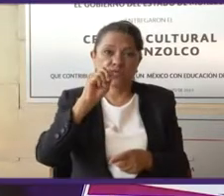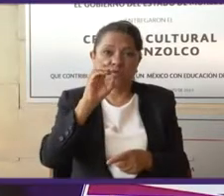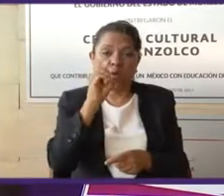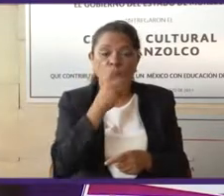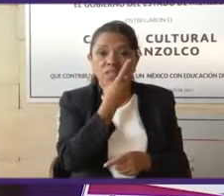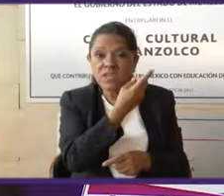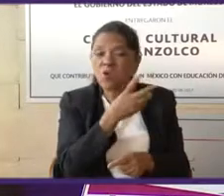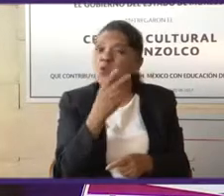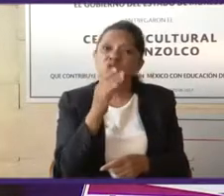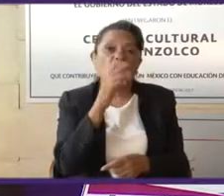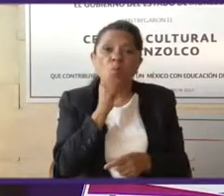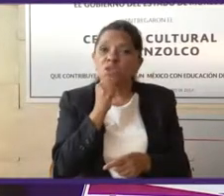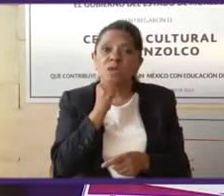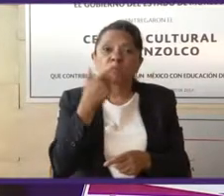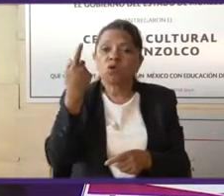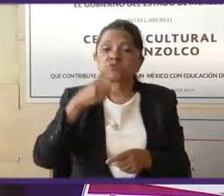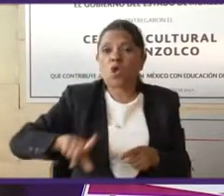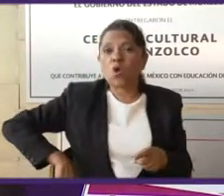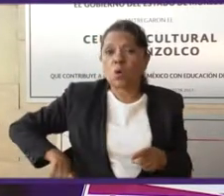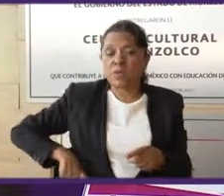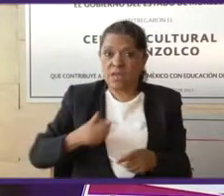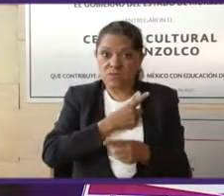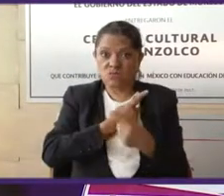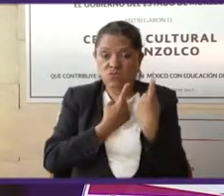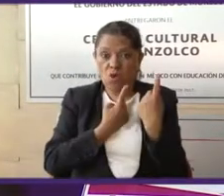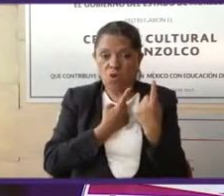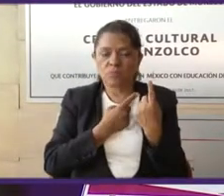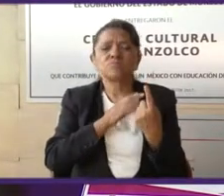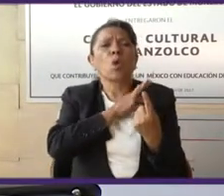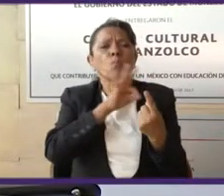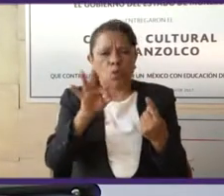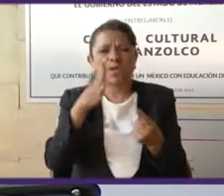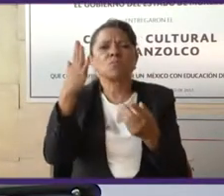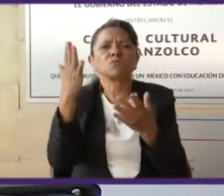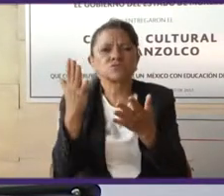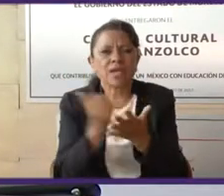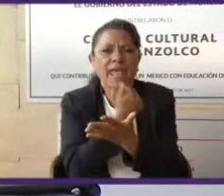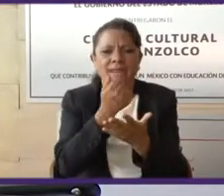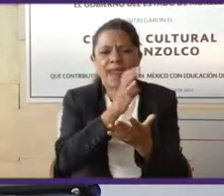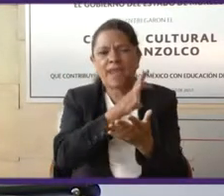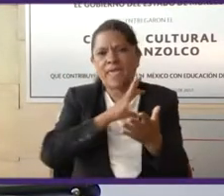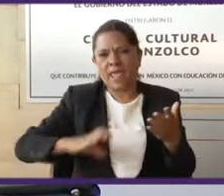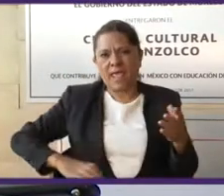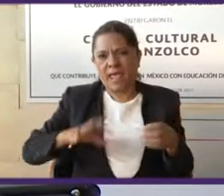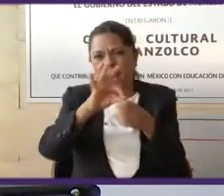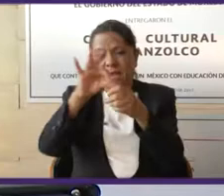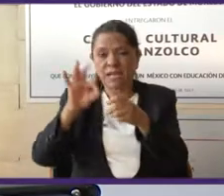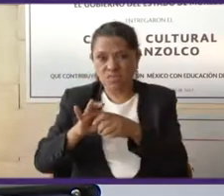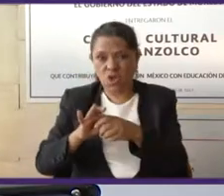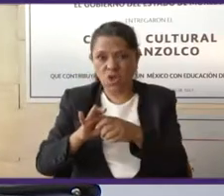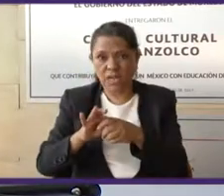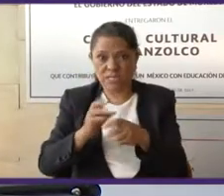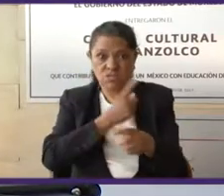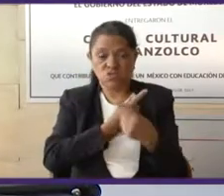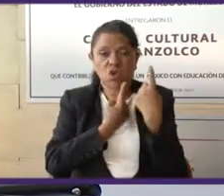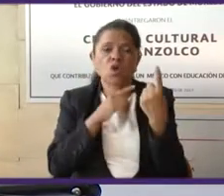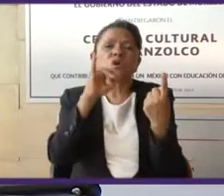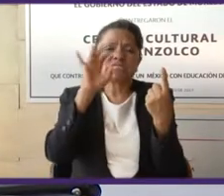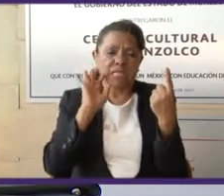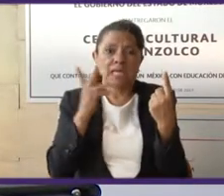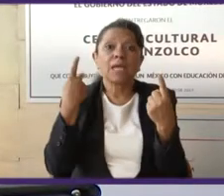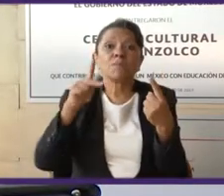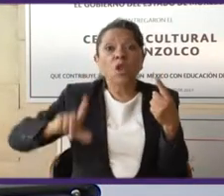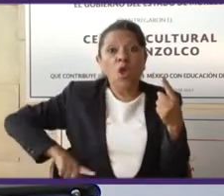¿Podemos ganar elecciones solos a nivel federal? Sí, gobernar solos, imposible. El sistema está